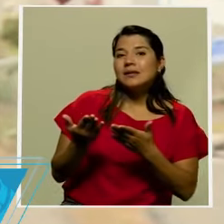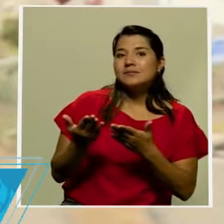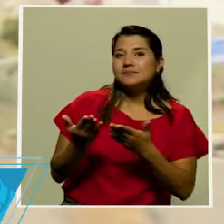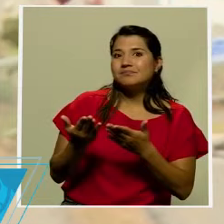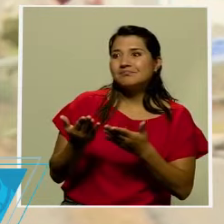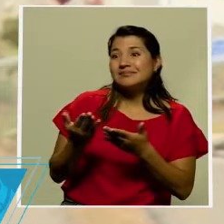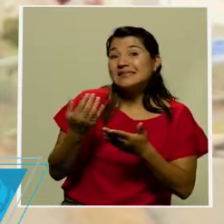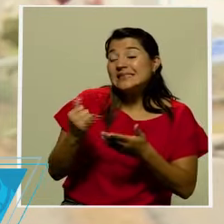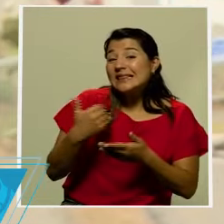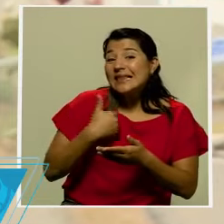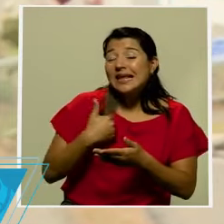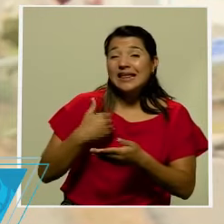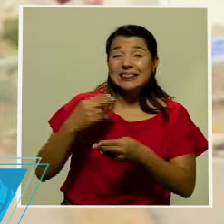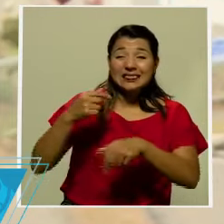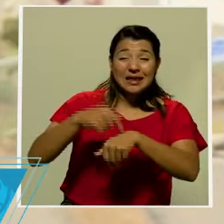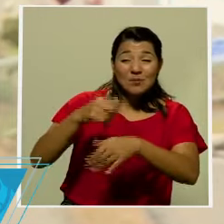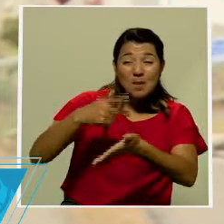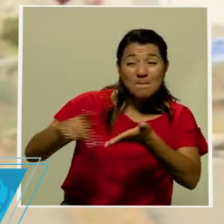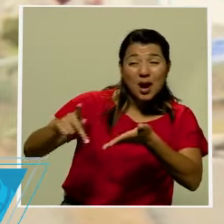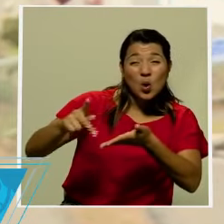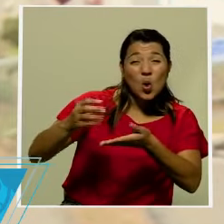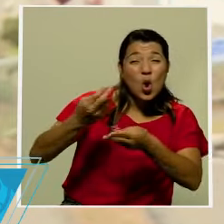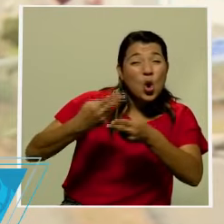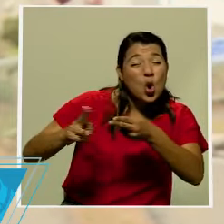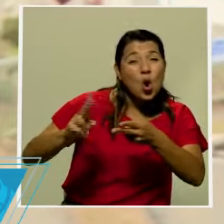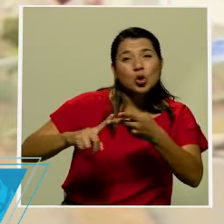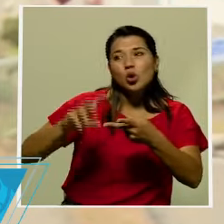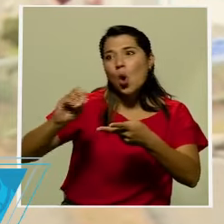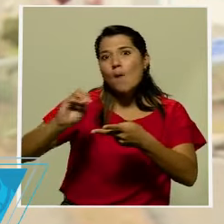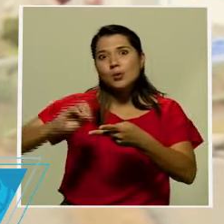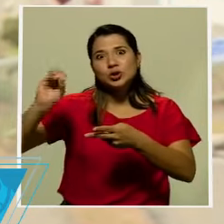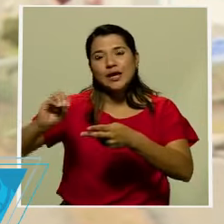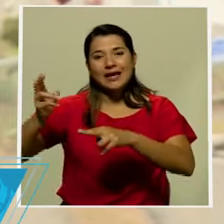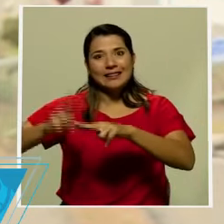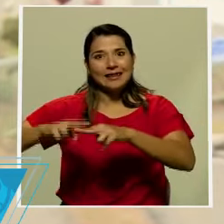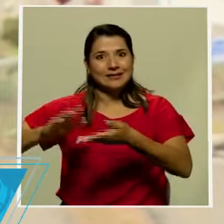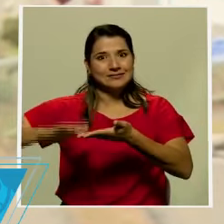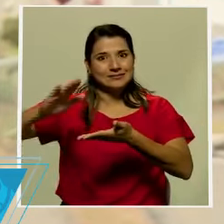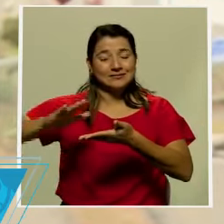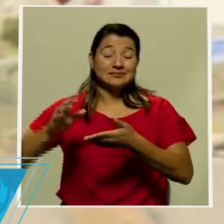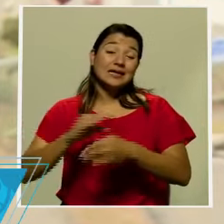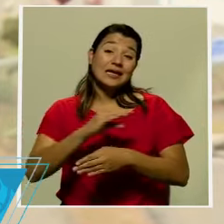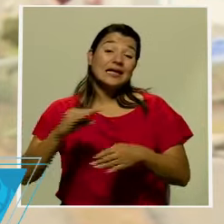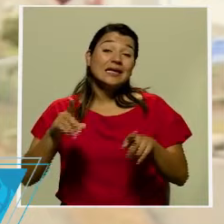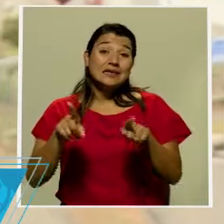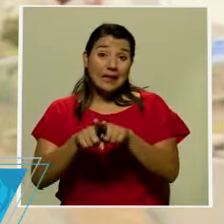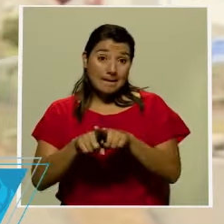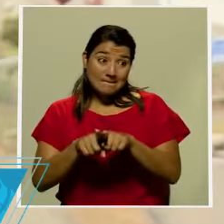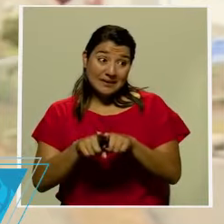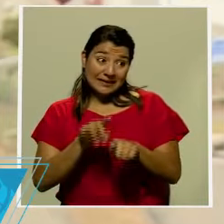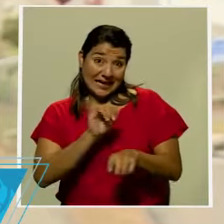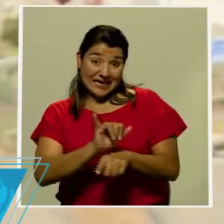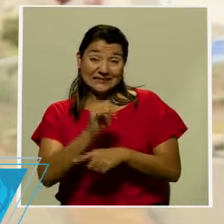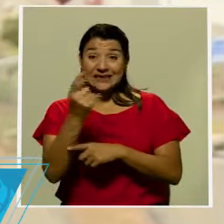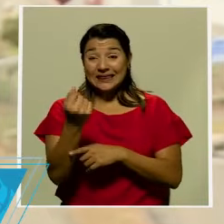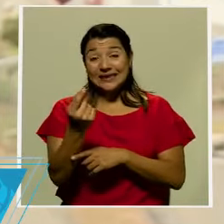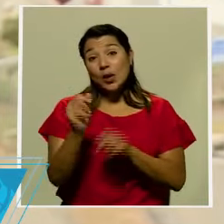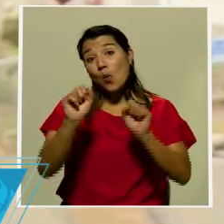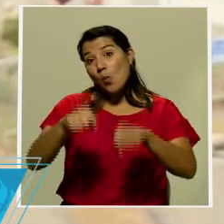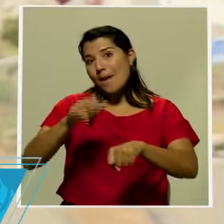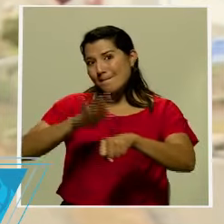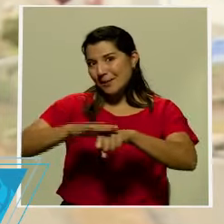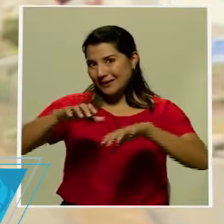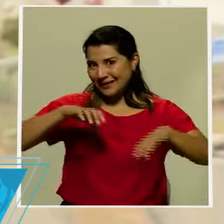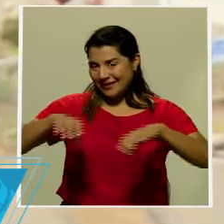bueno, además este ingreso posiblemente vaya a reactivar un poco la economía en los próximos meses. Ya